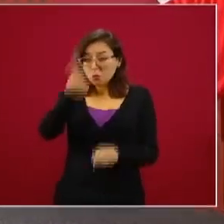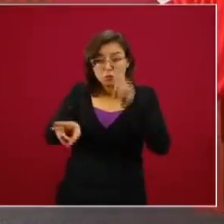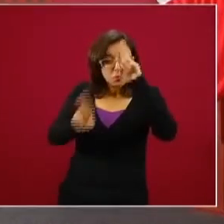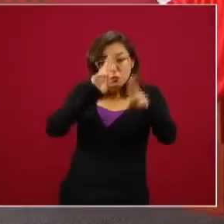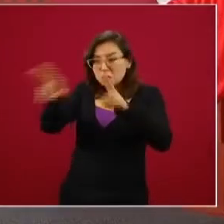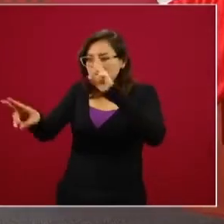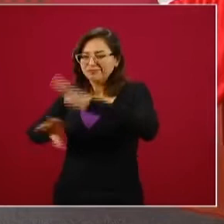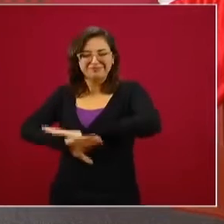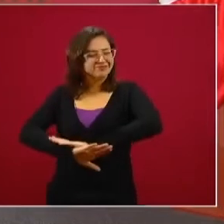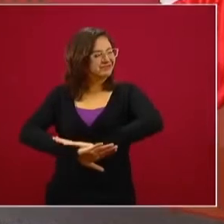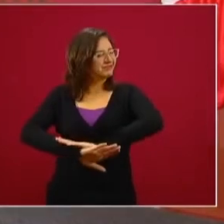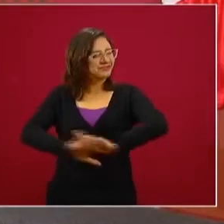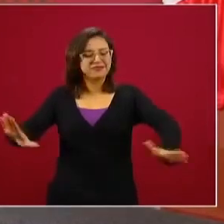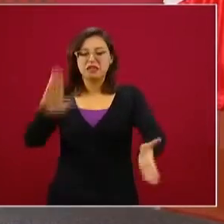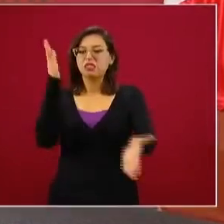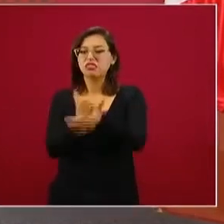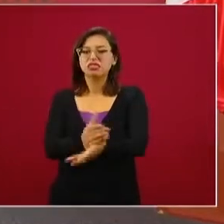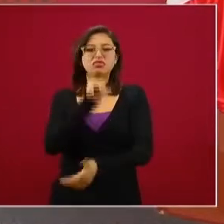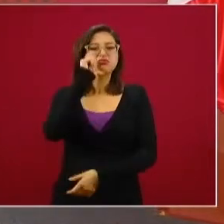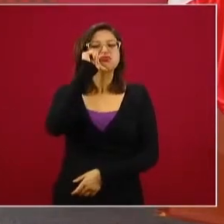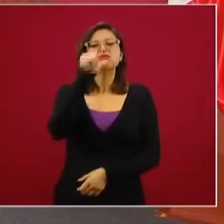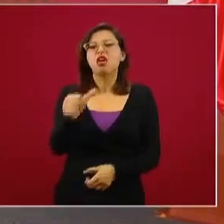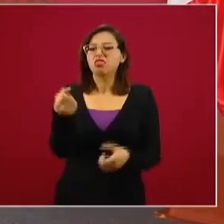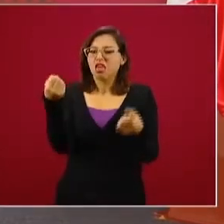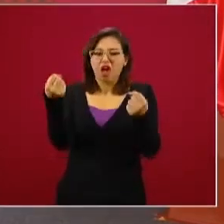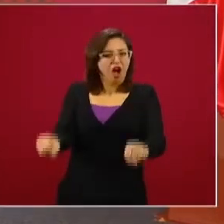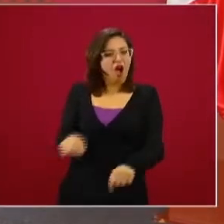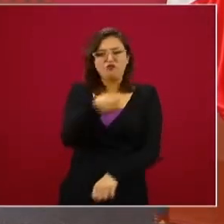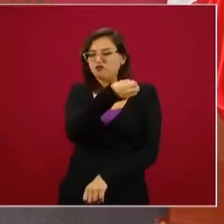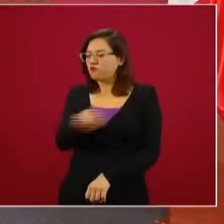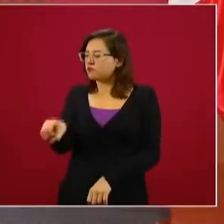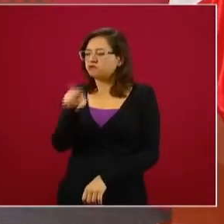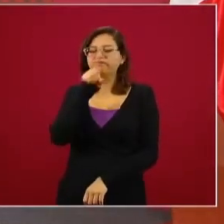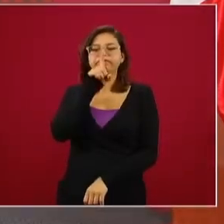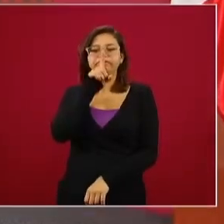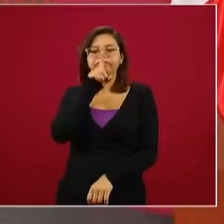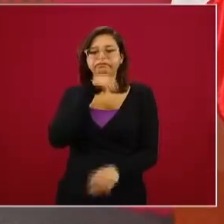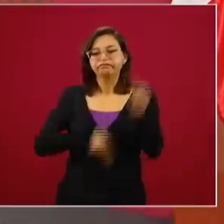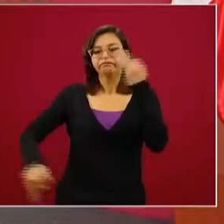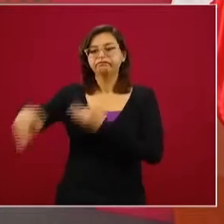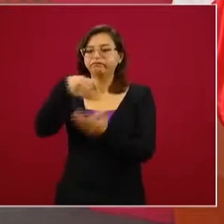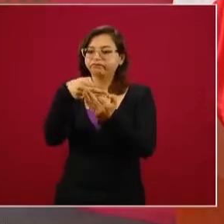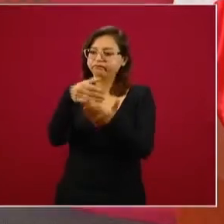nada por la fuerza, todo por la razón y el derecho.